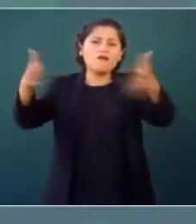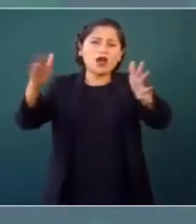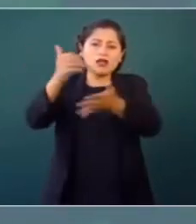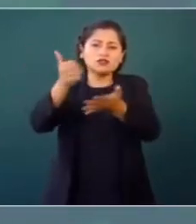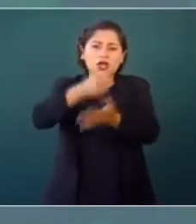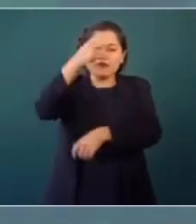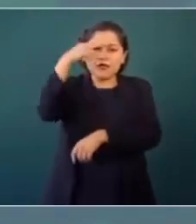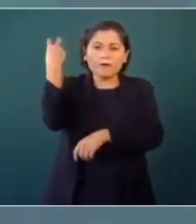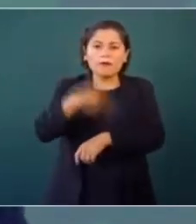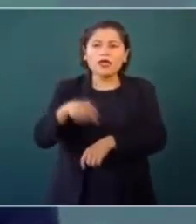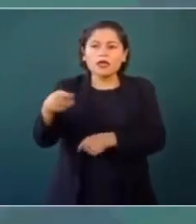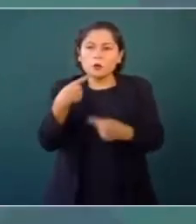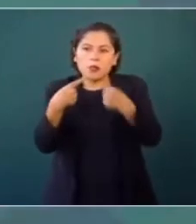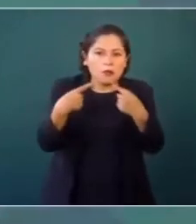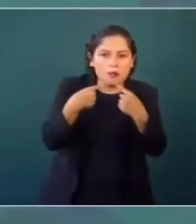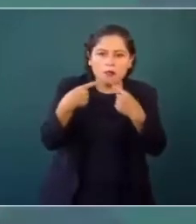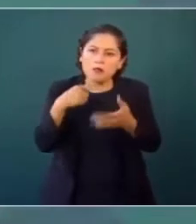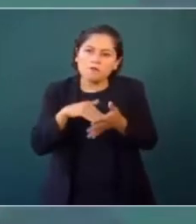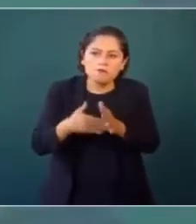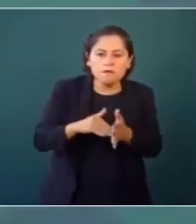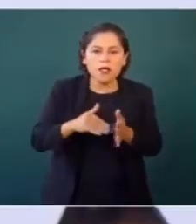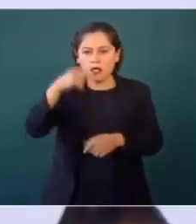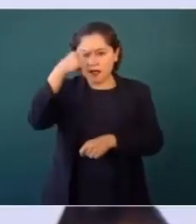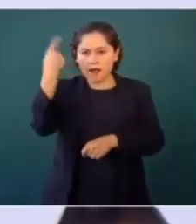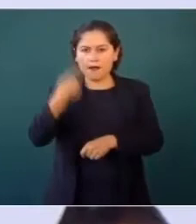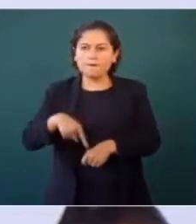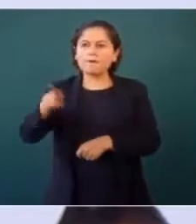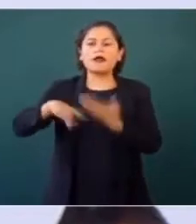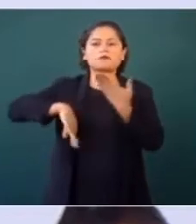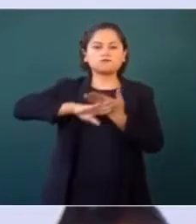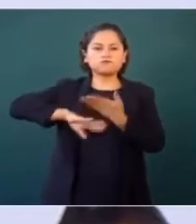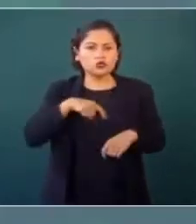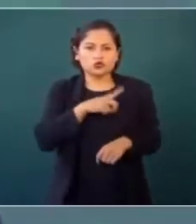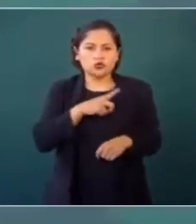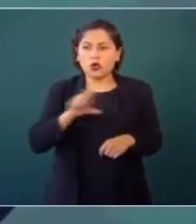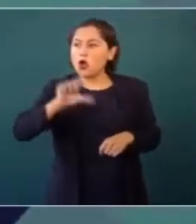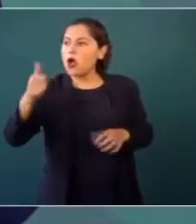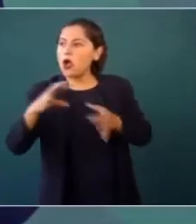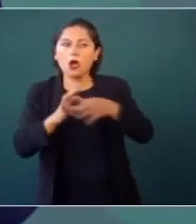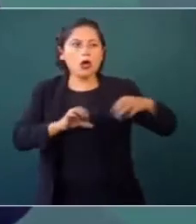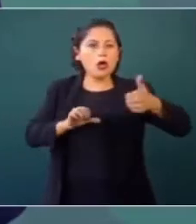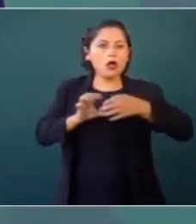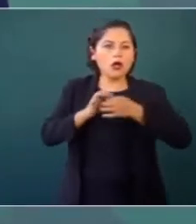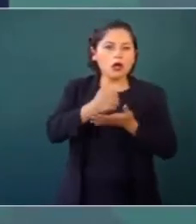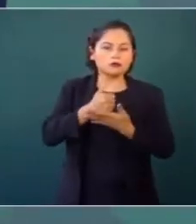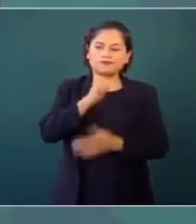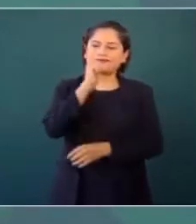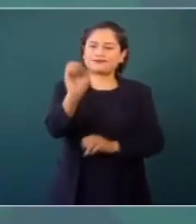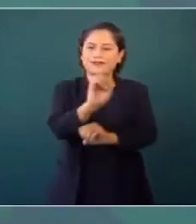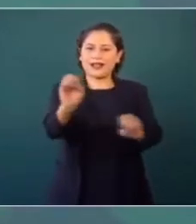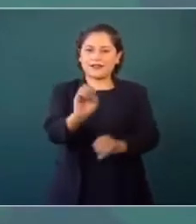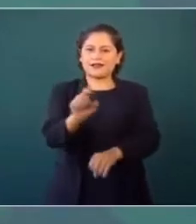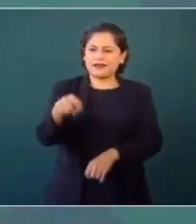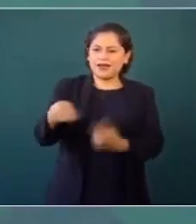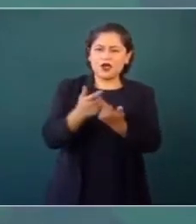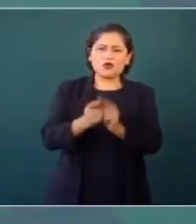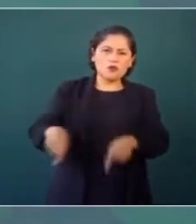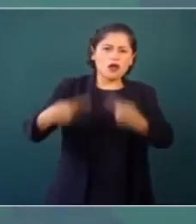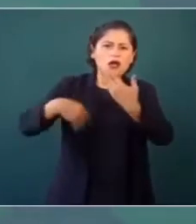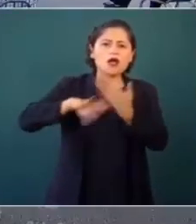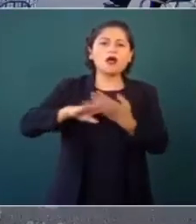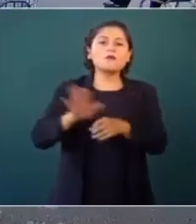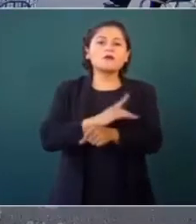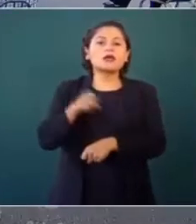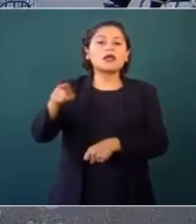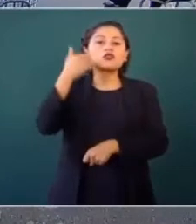conspirando en cómo debilitar a un gobierno que, por cierto, es democrático y legítimo. ¿Pero por qué creen que lo hacen? Porque quieren sacar raja política,